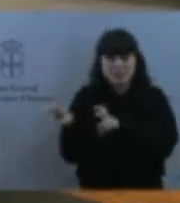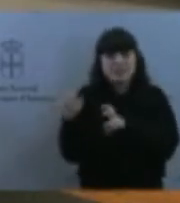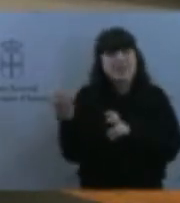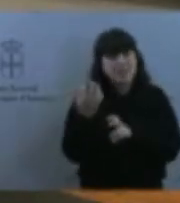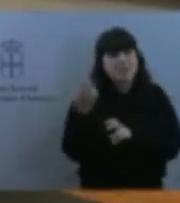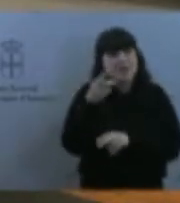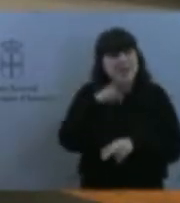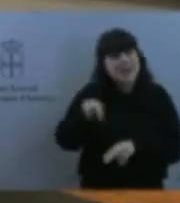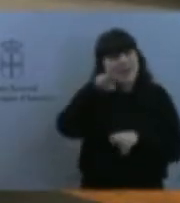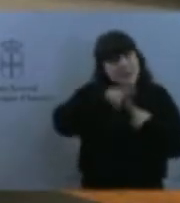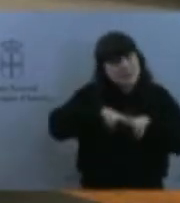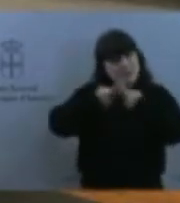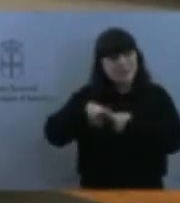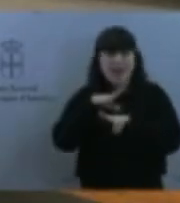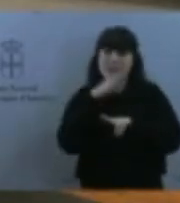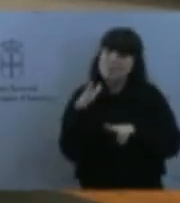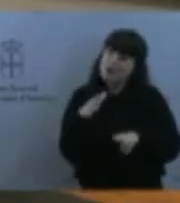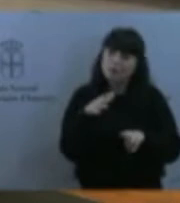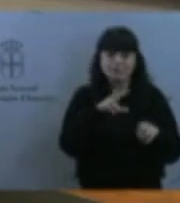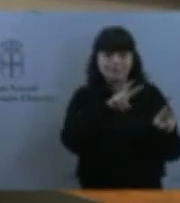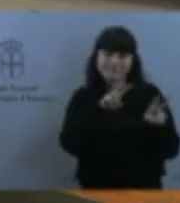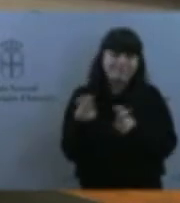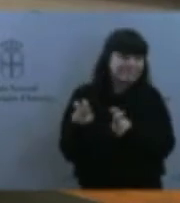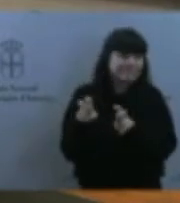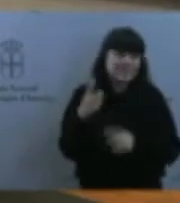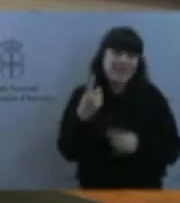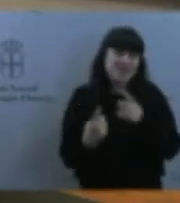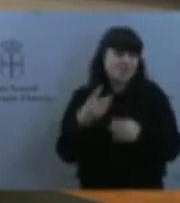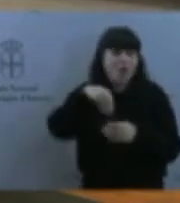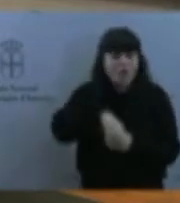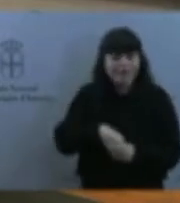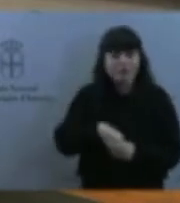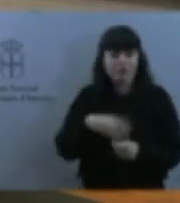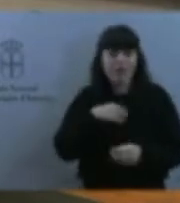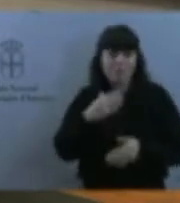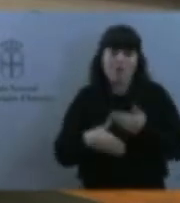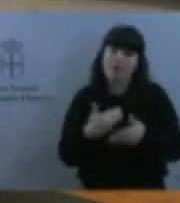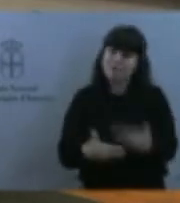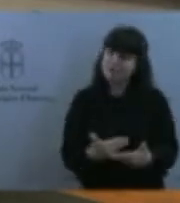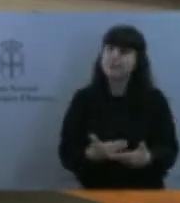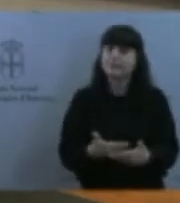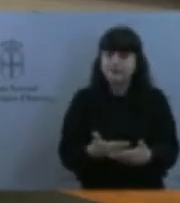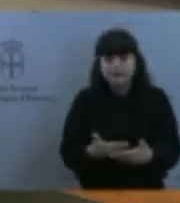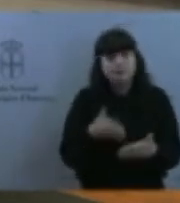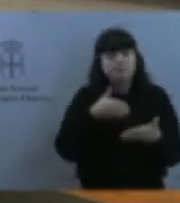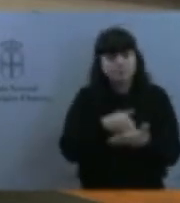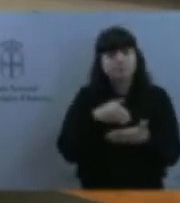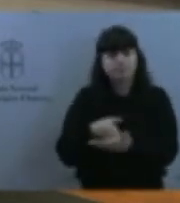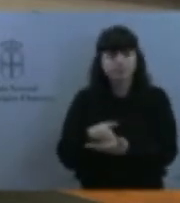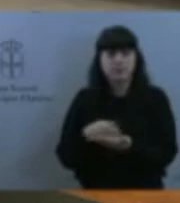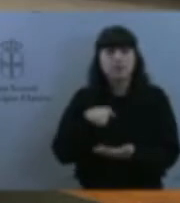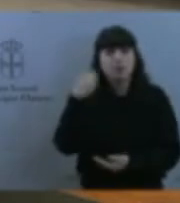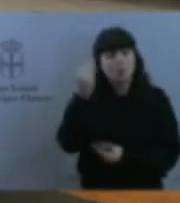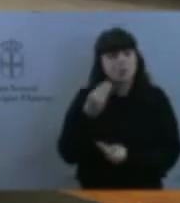procedimientos nos están planteando alguna dificultad. Y creo que también deberíamos empezar a abordar el tema de los